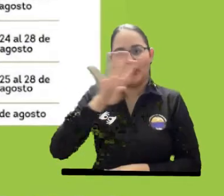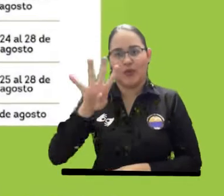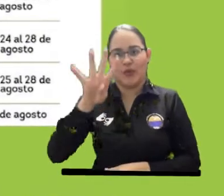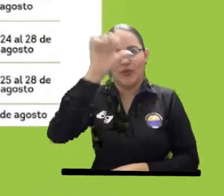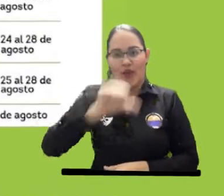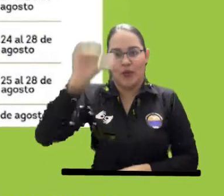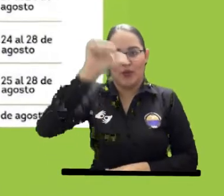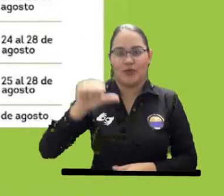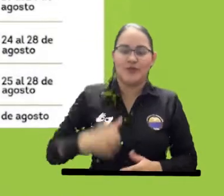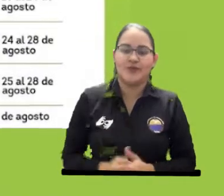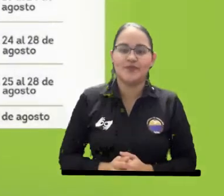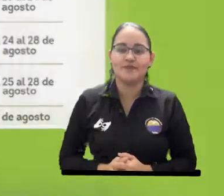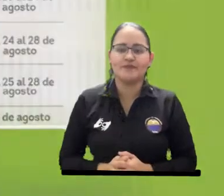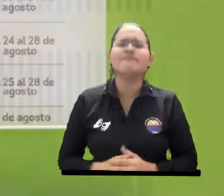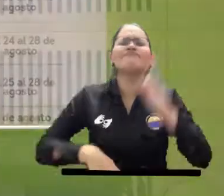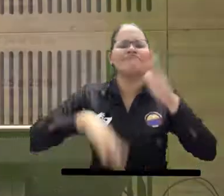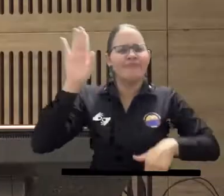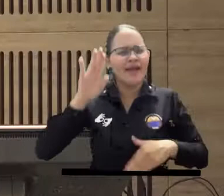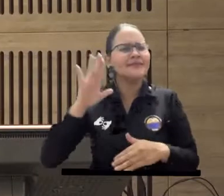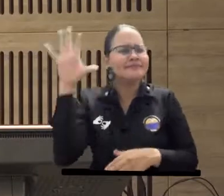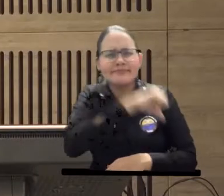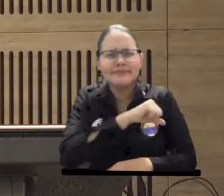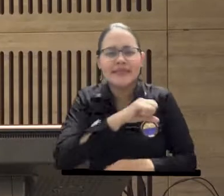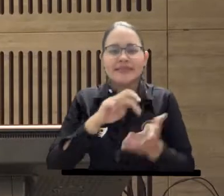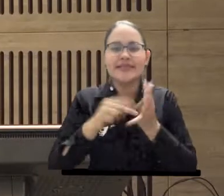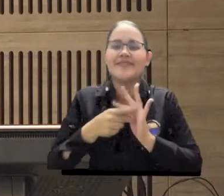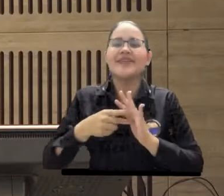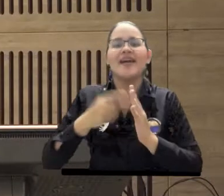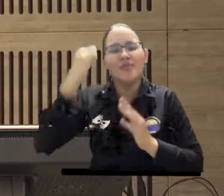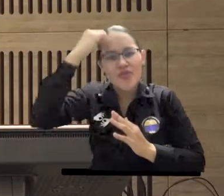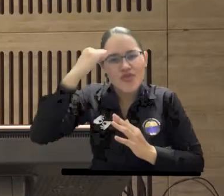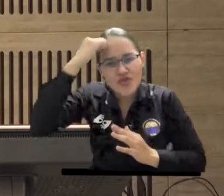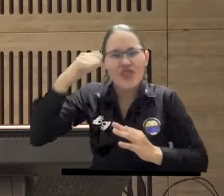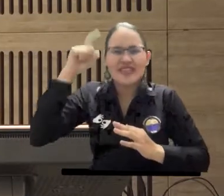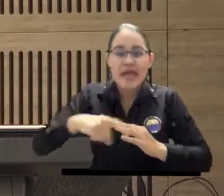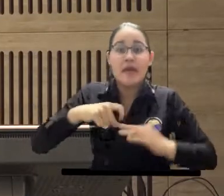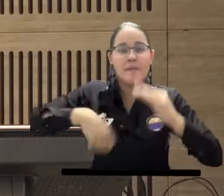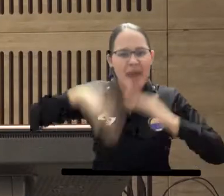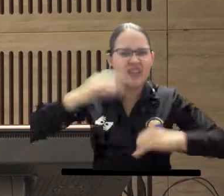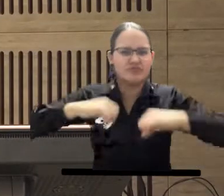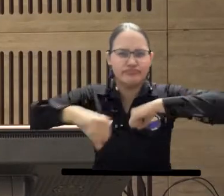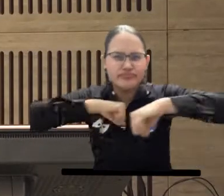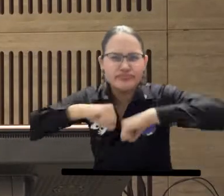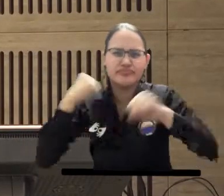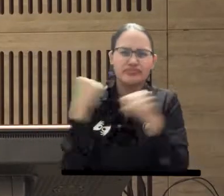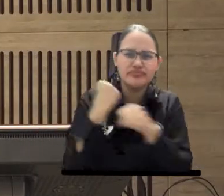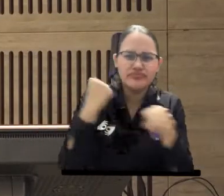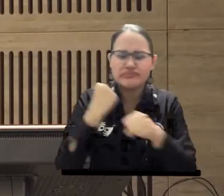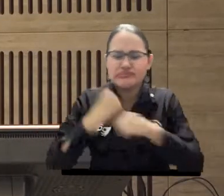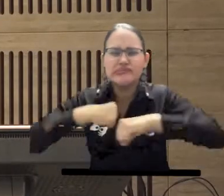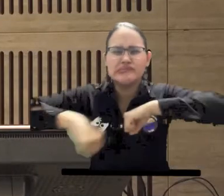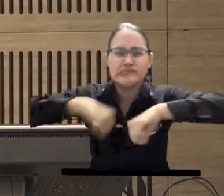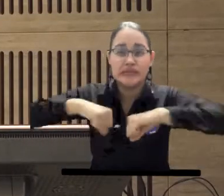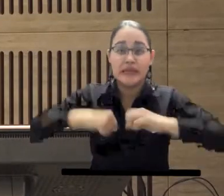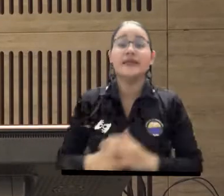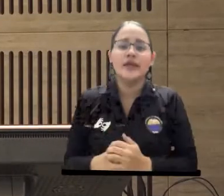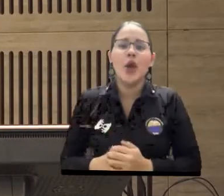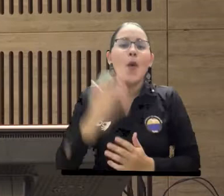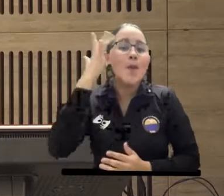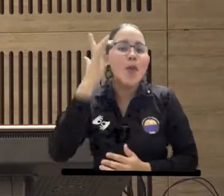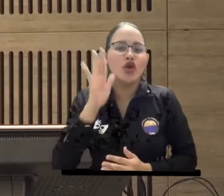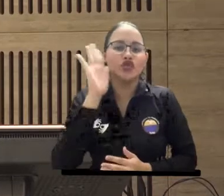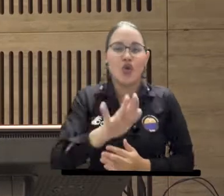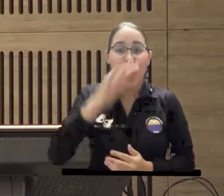24 de agosto. Esto demanda un mayor trabajo de los profesores, porque a lo mejor incorporar un modelo de calificación